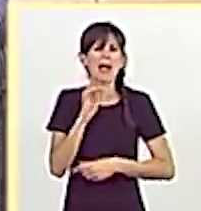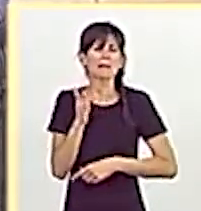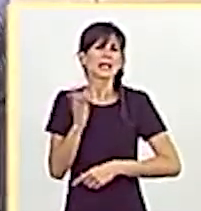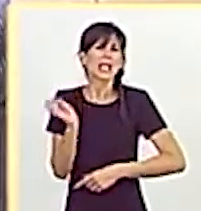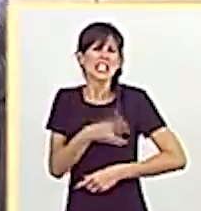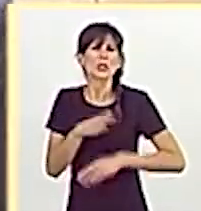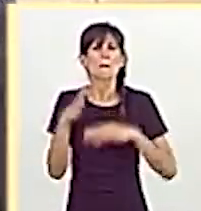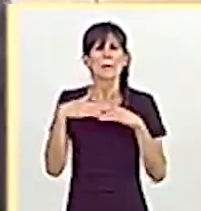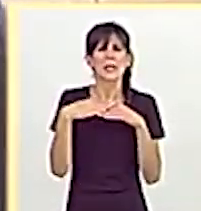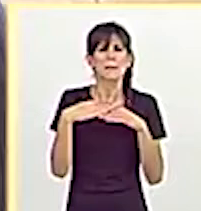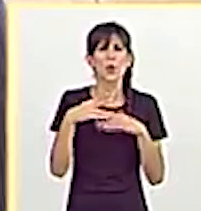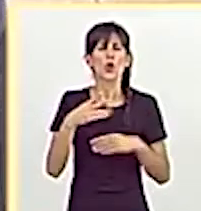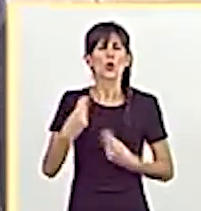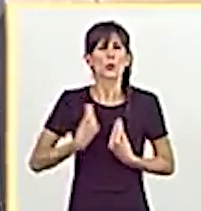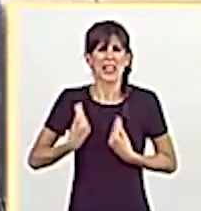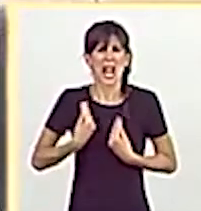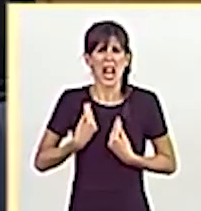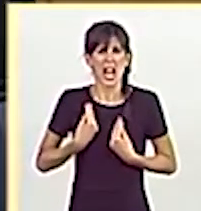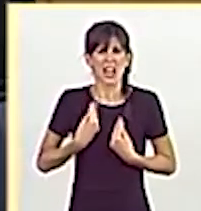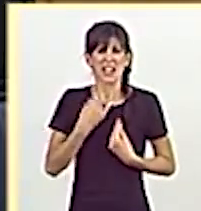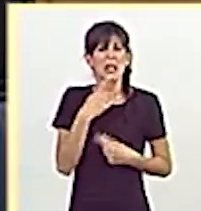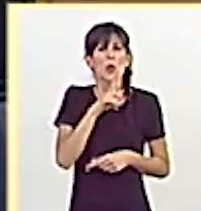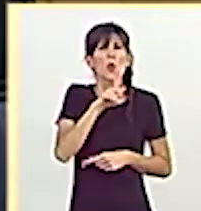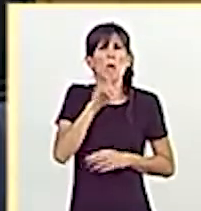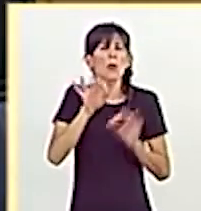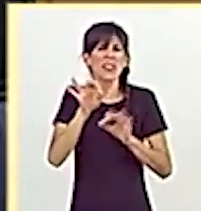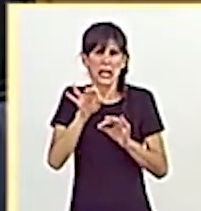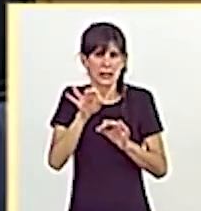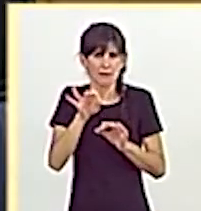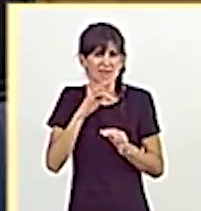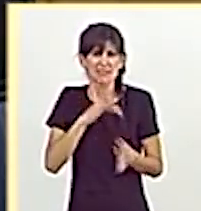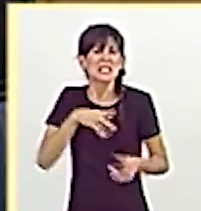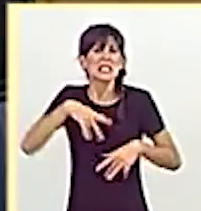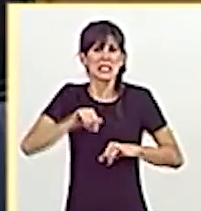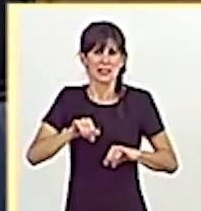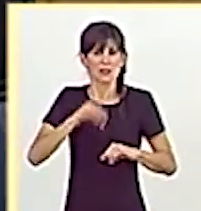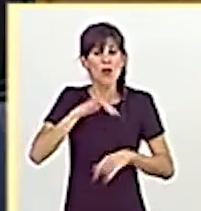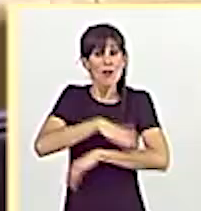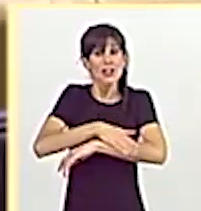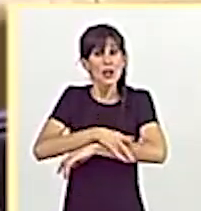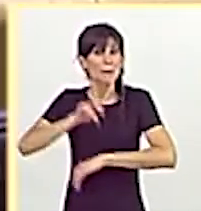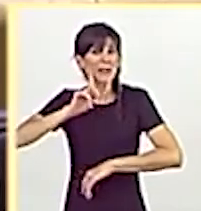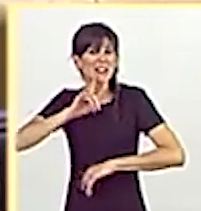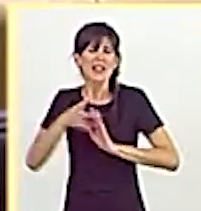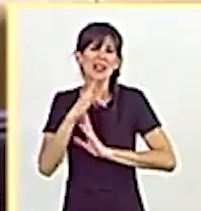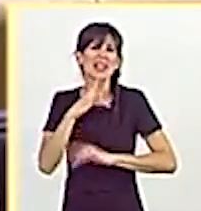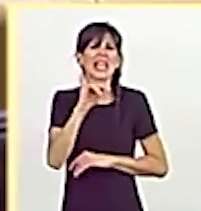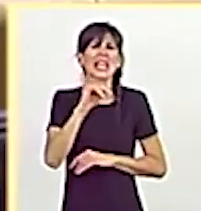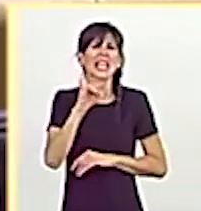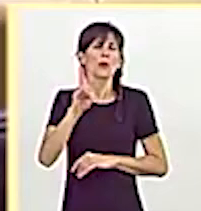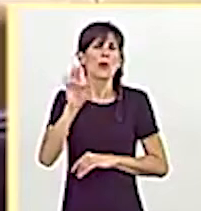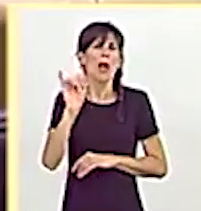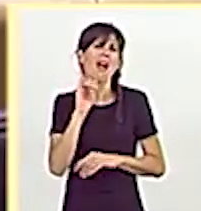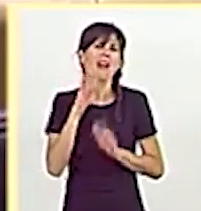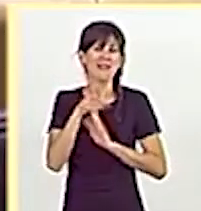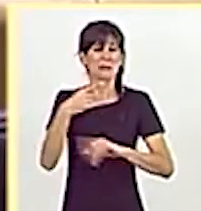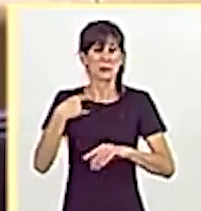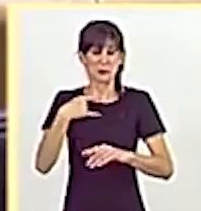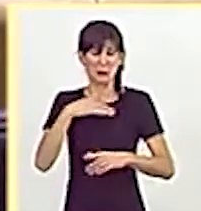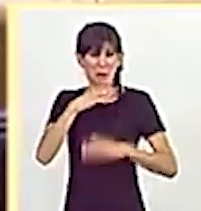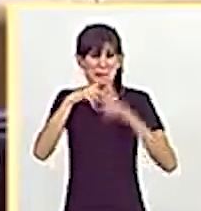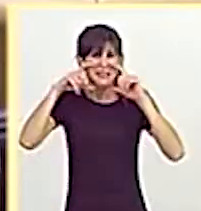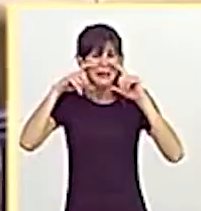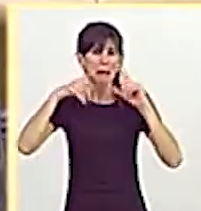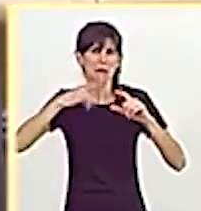vital ni al 1%. El Gobierno de la mentira dice que no es posible bajar el IVA a las mascarillas, y esto es absolutamente